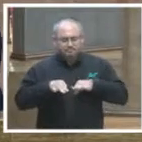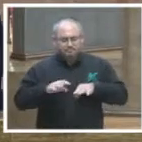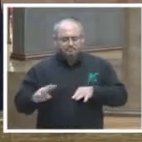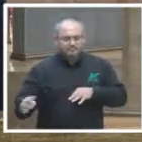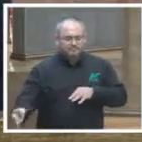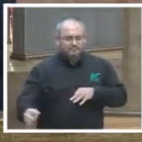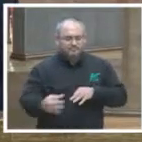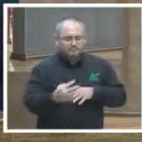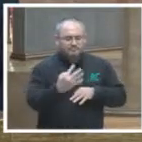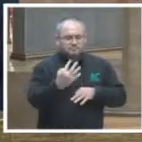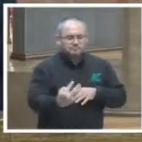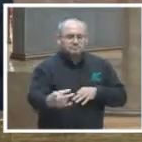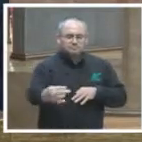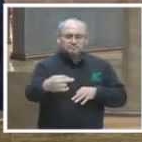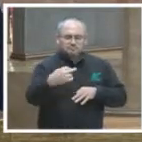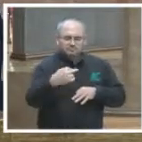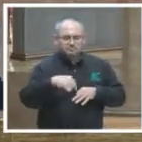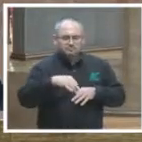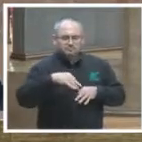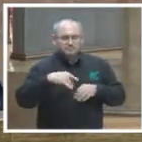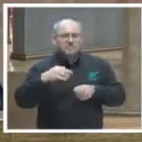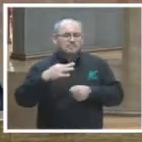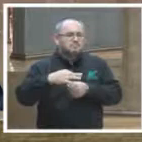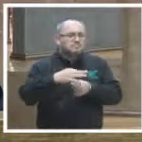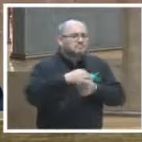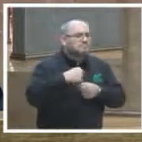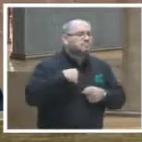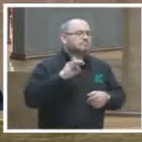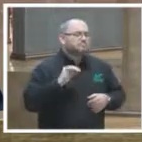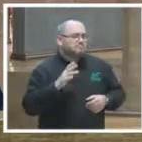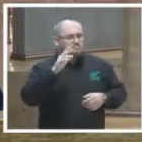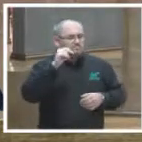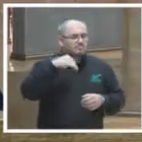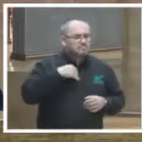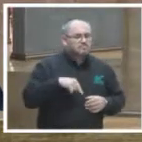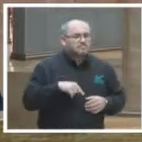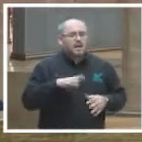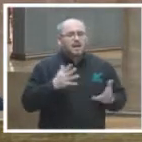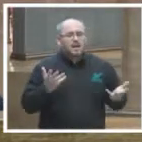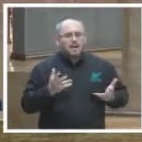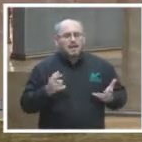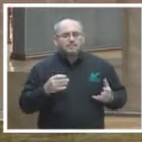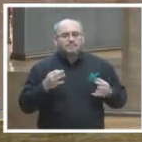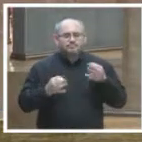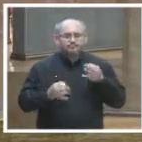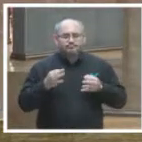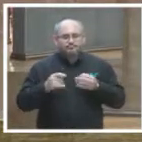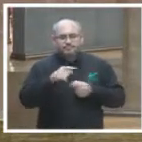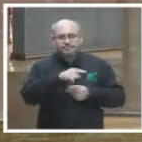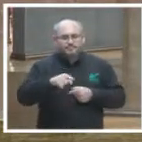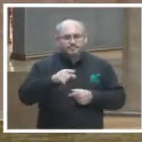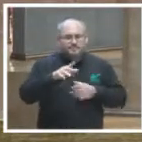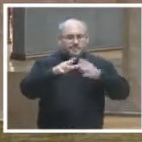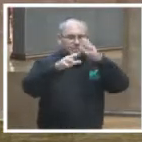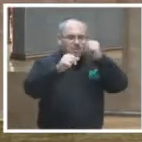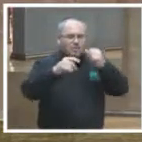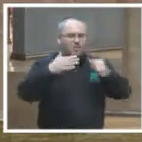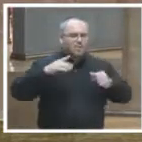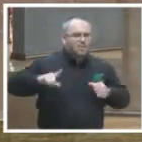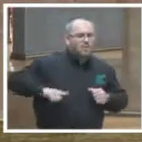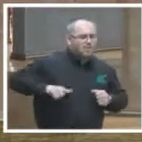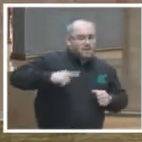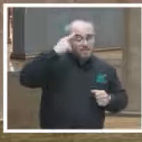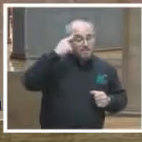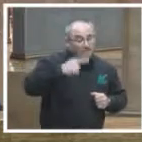el escrutinio o la opinión pública pues de esa manera se vuelve una gobernanza judicial que implica un gobierno para las